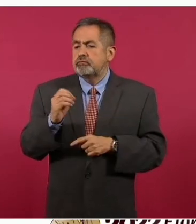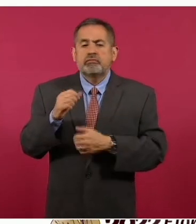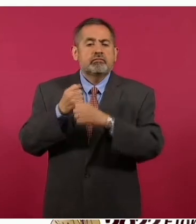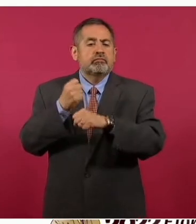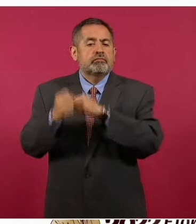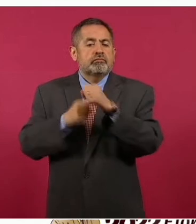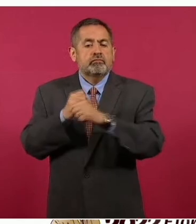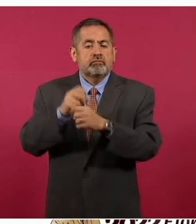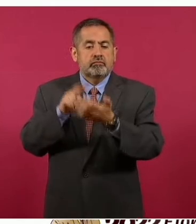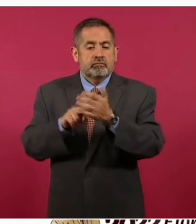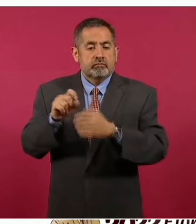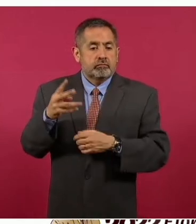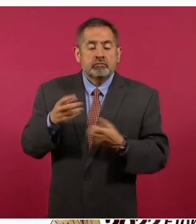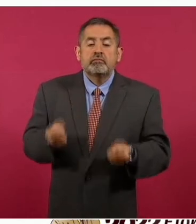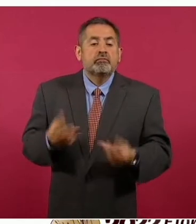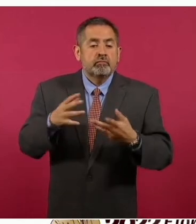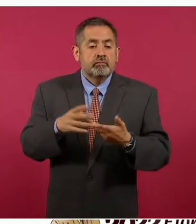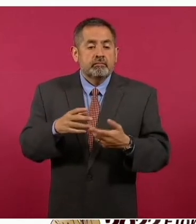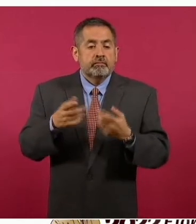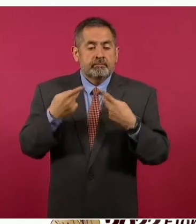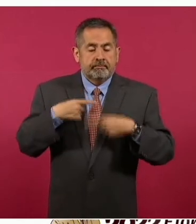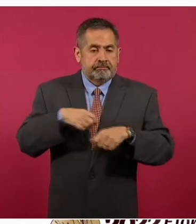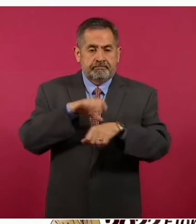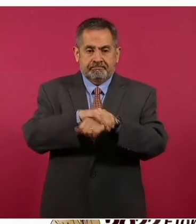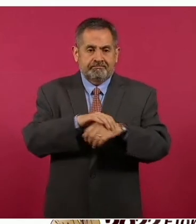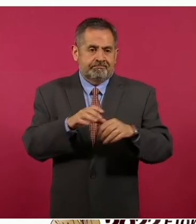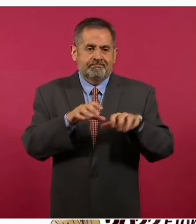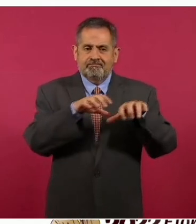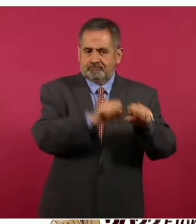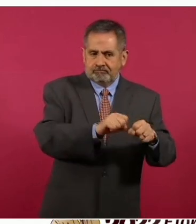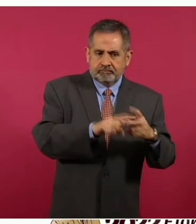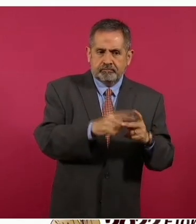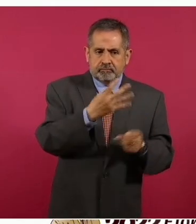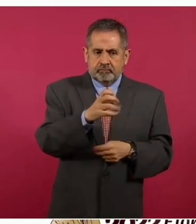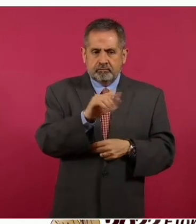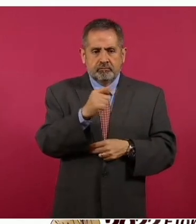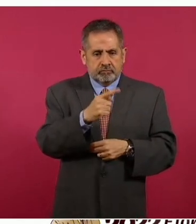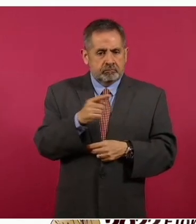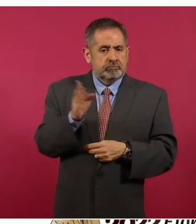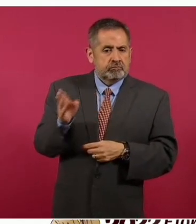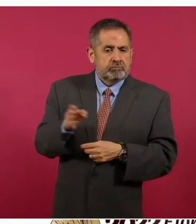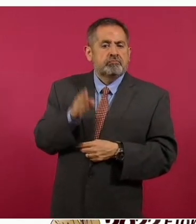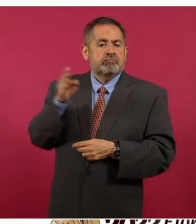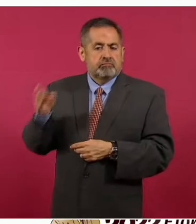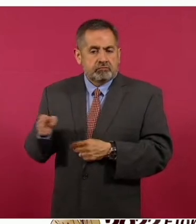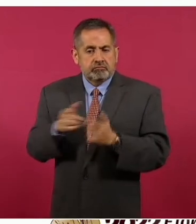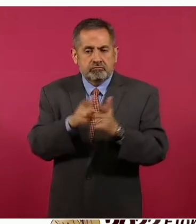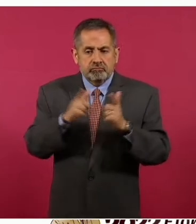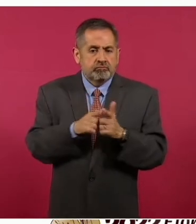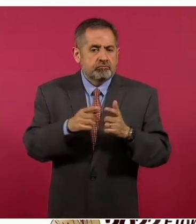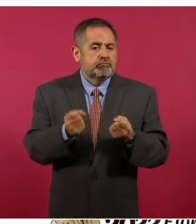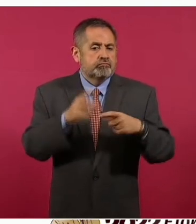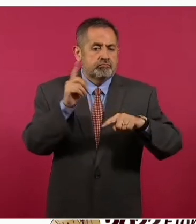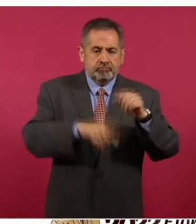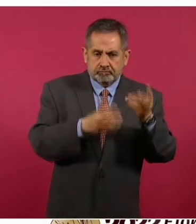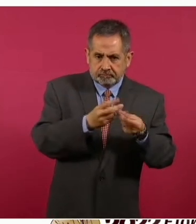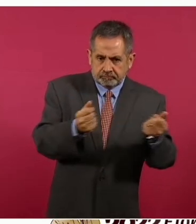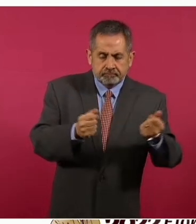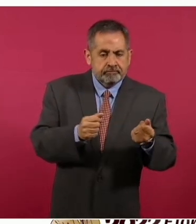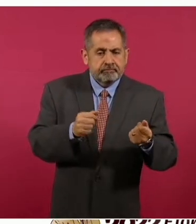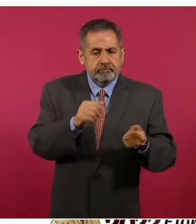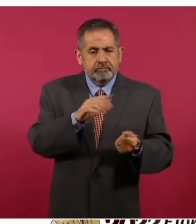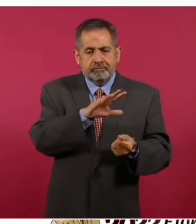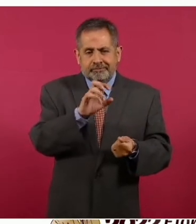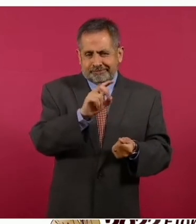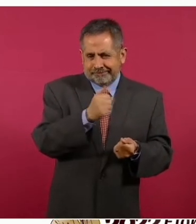se llevan cuatro mil 751 detenidos, 536 bandas desarticuladas y dos mil 125